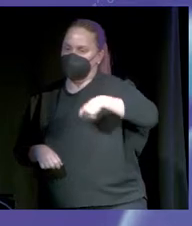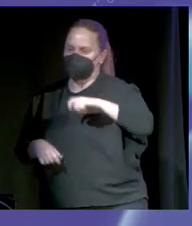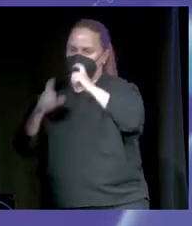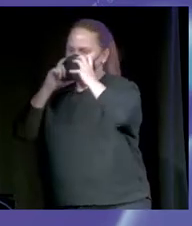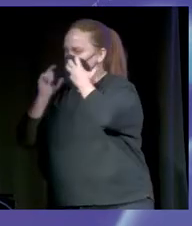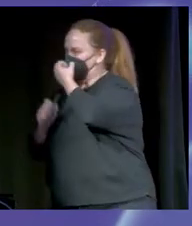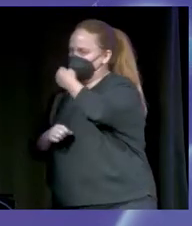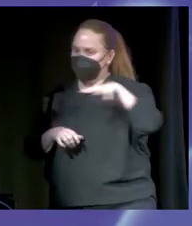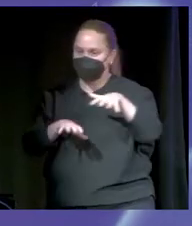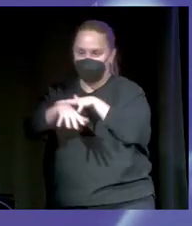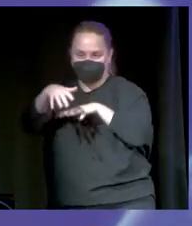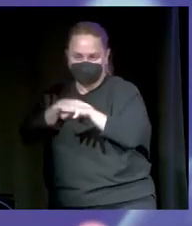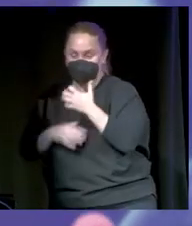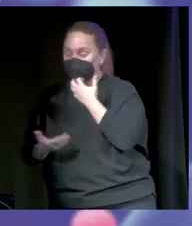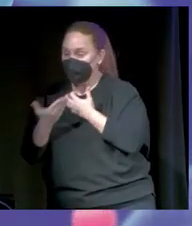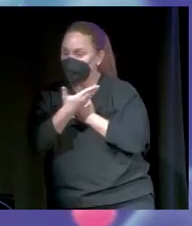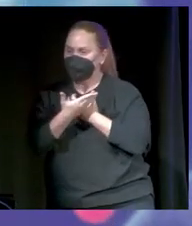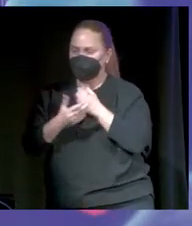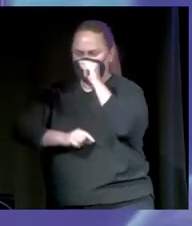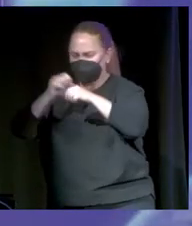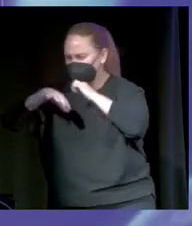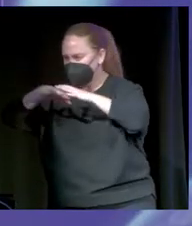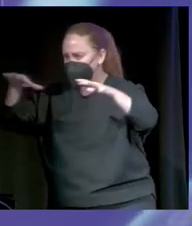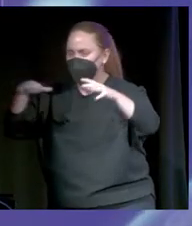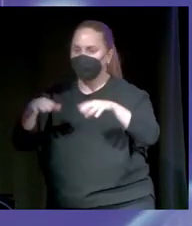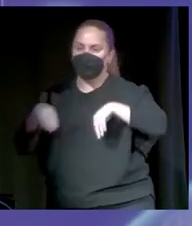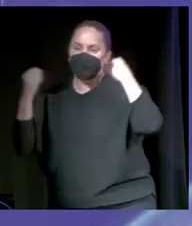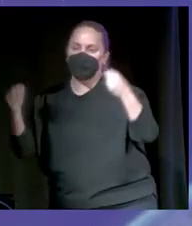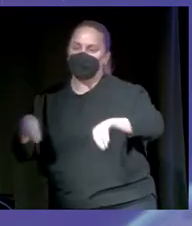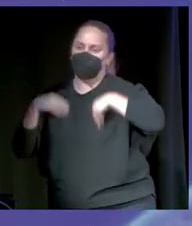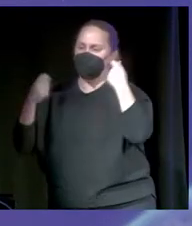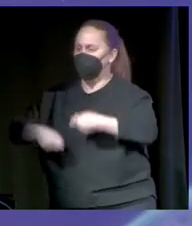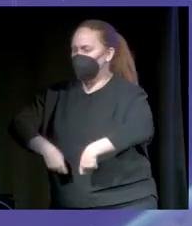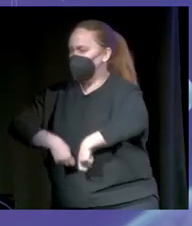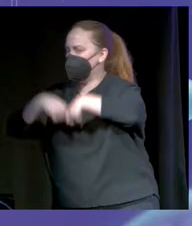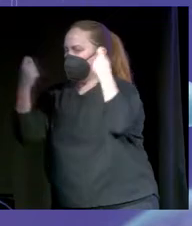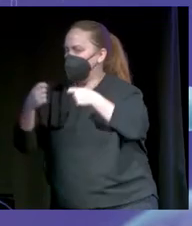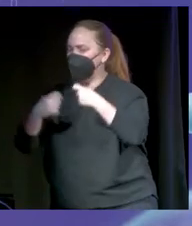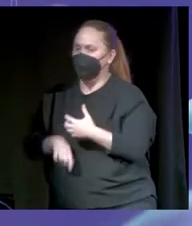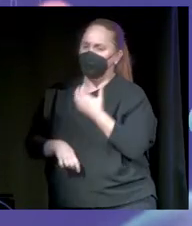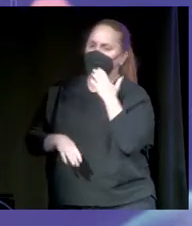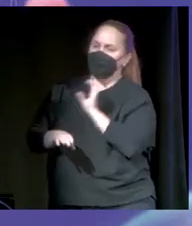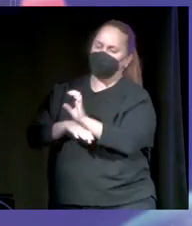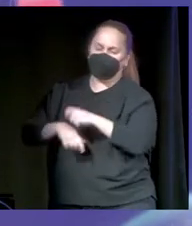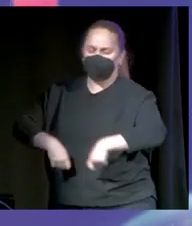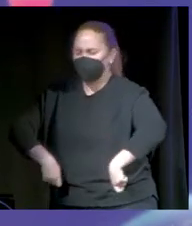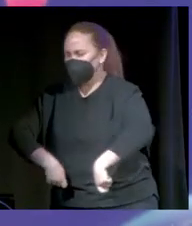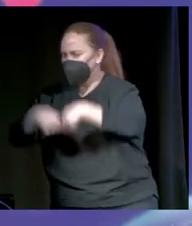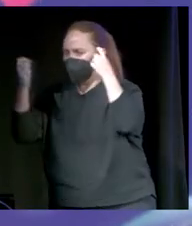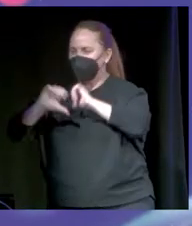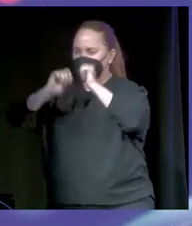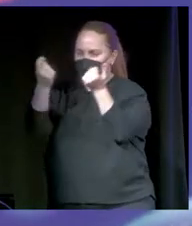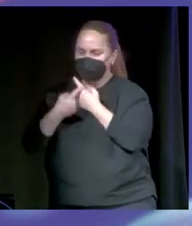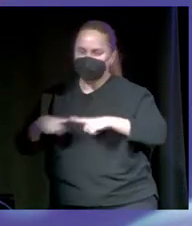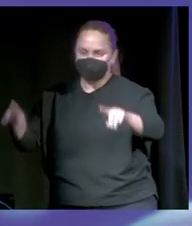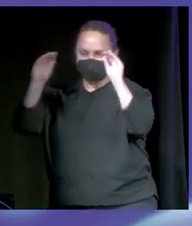mascarilla con unos guantes. Y en esa pandemia todo deja de ser divertido. Dejan de hacer gracia a todos los chistes. Hay que divulgar de otra forma.